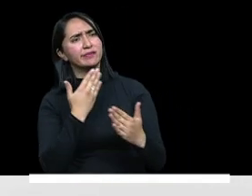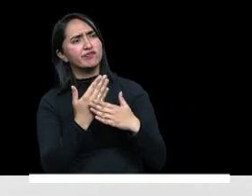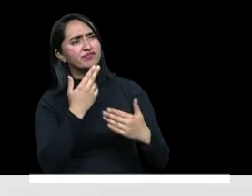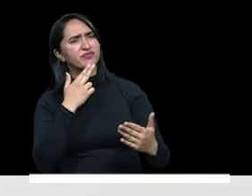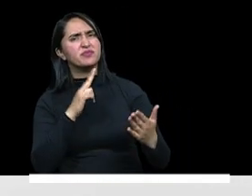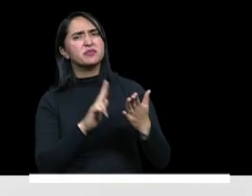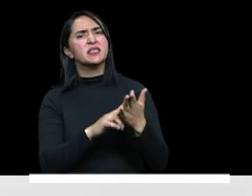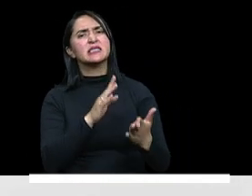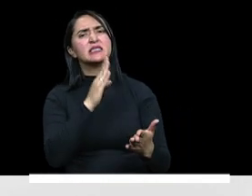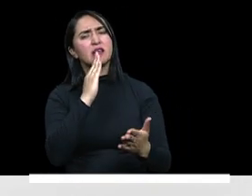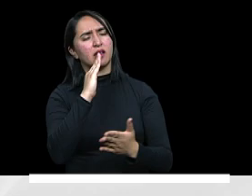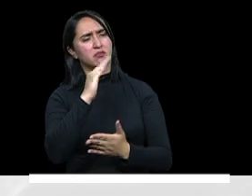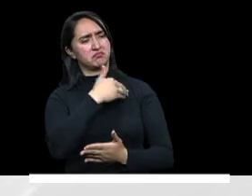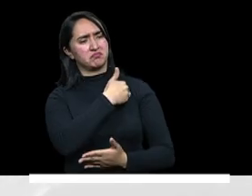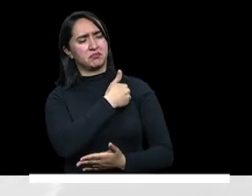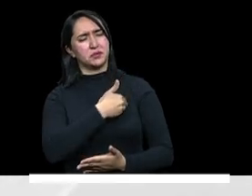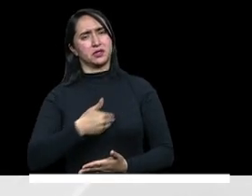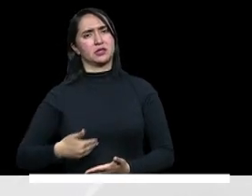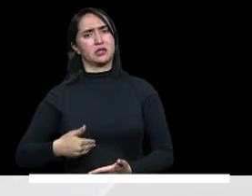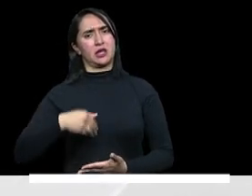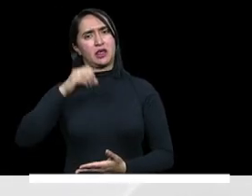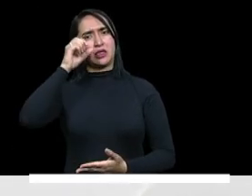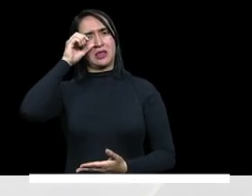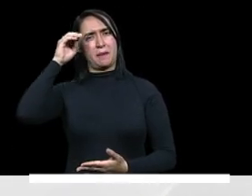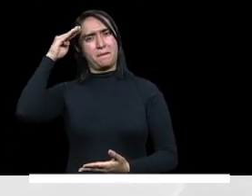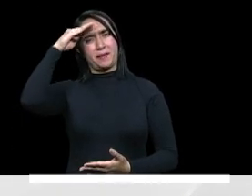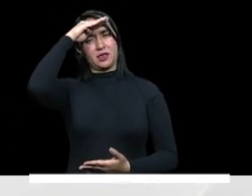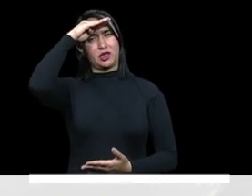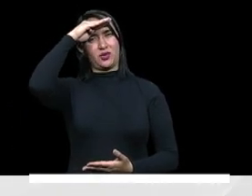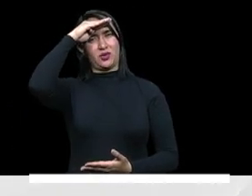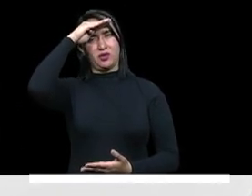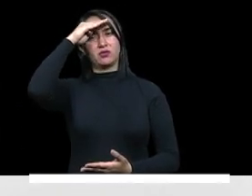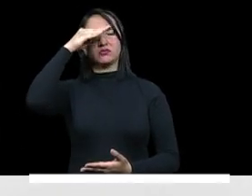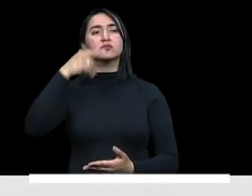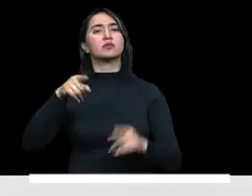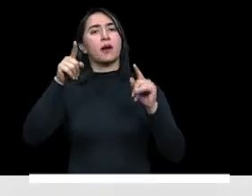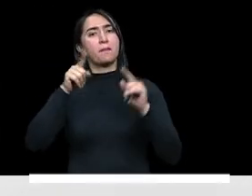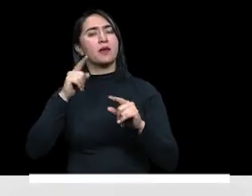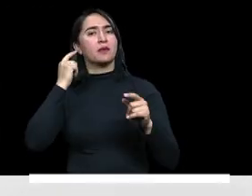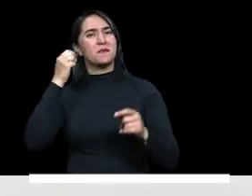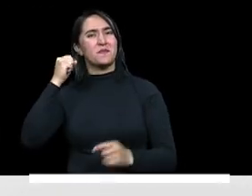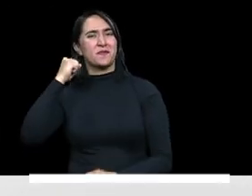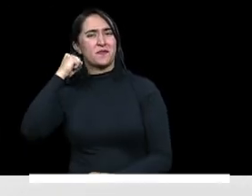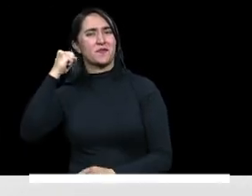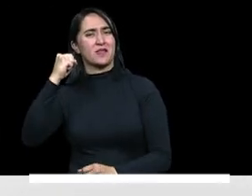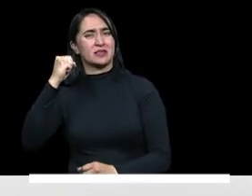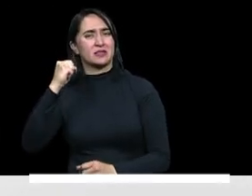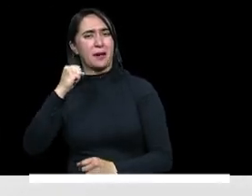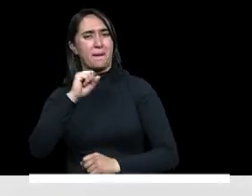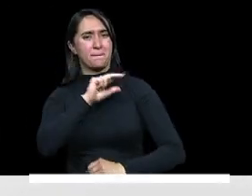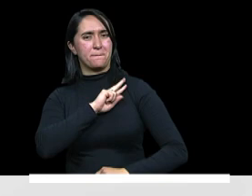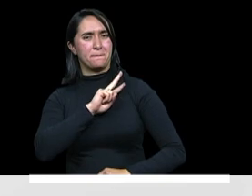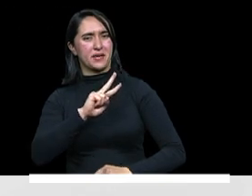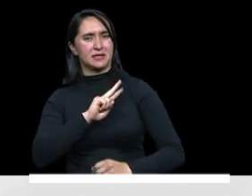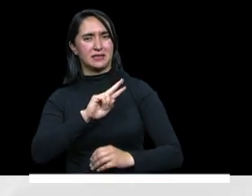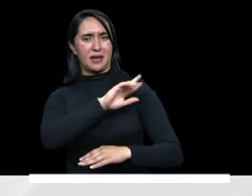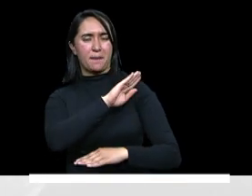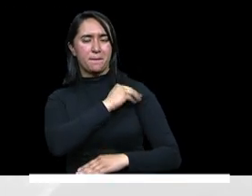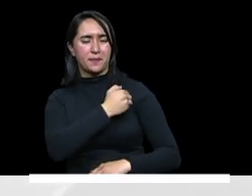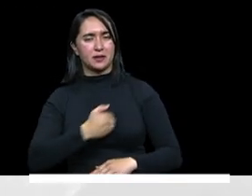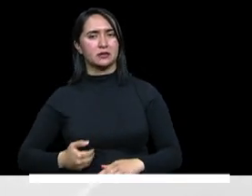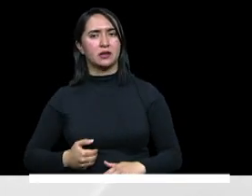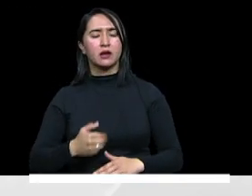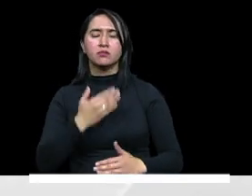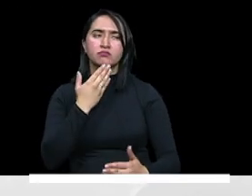mensaje al señor presidente Gustavo Petro y a la vicepresidenta Francia Márquez porque gracias a ello y la